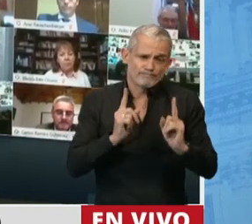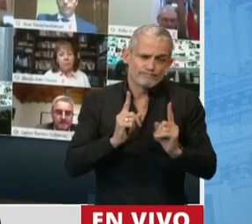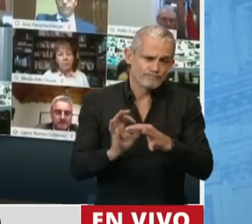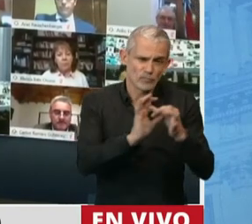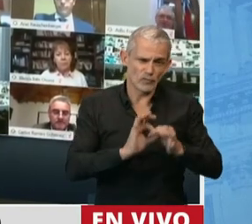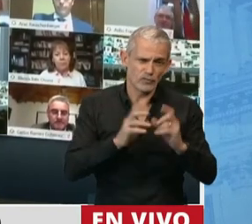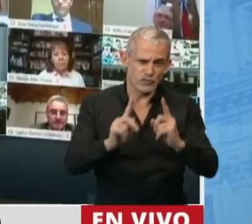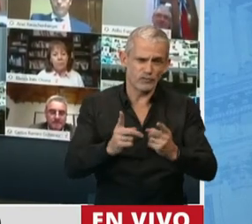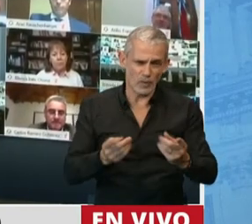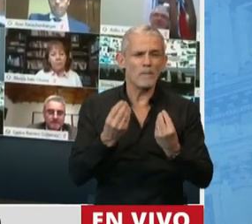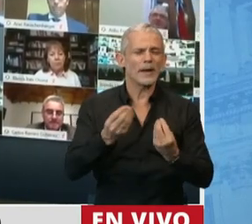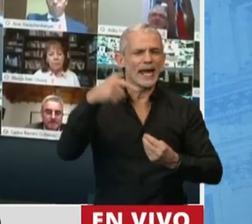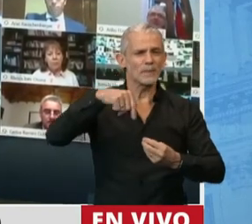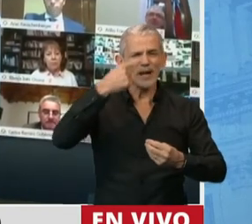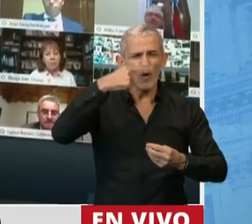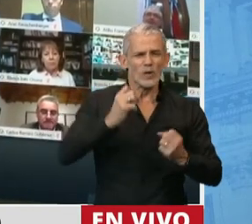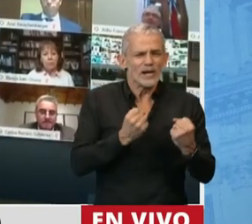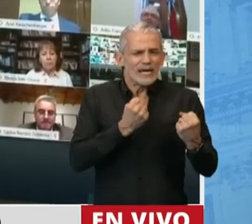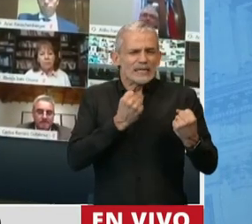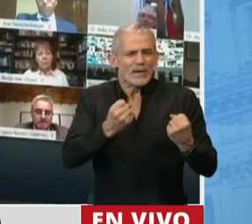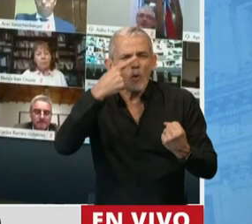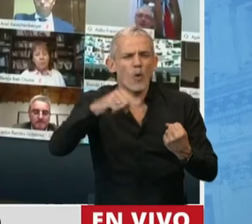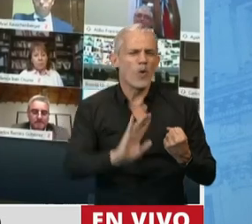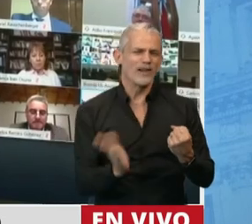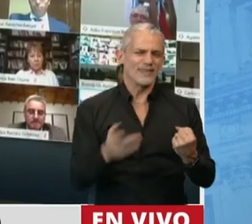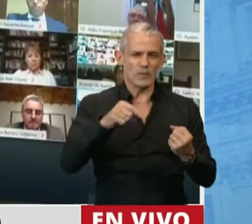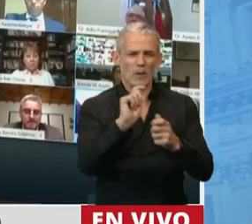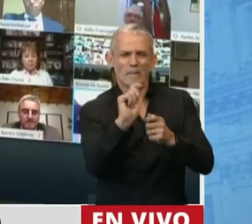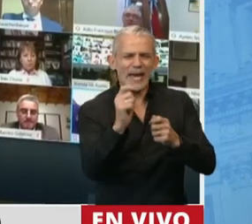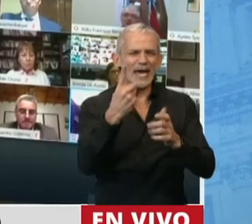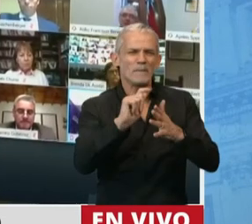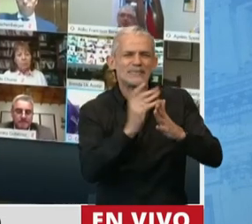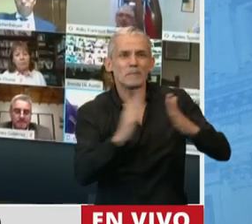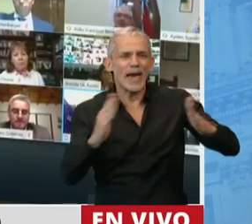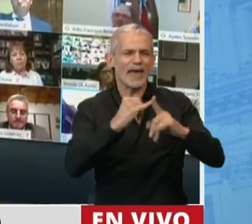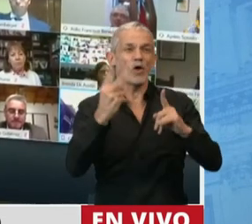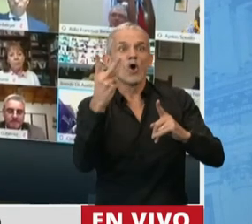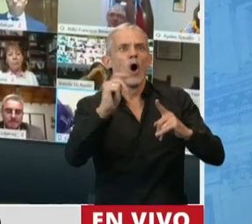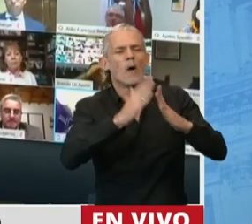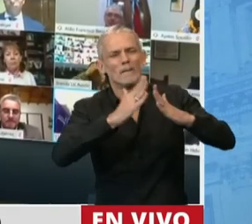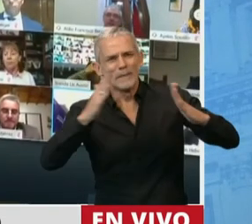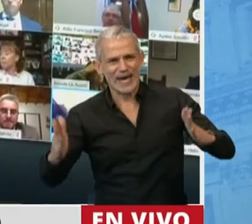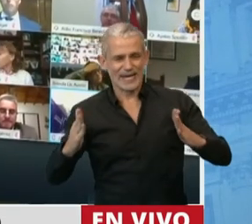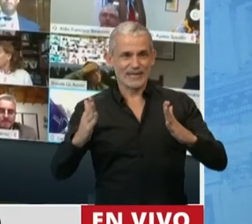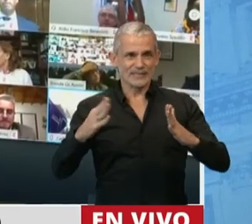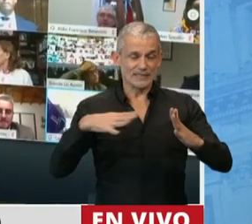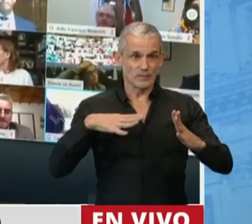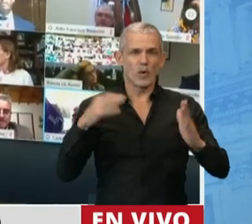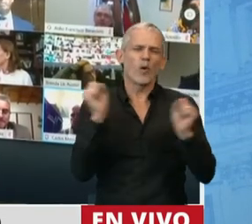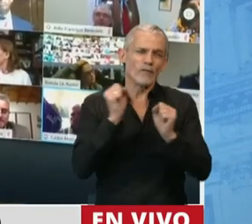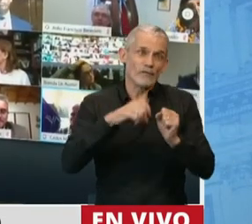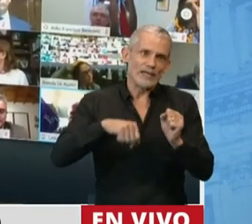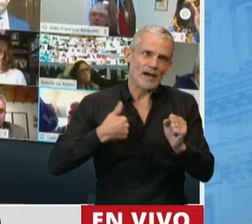todos, de que hagamos este último esfuerzo en este mes, mes y medio, dos meses, donde todavía por cuestiones